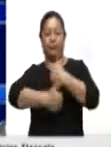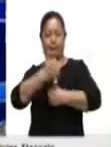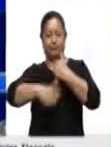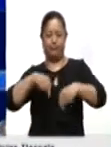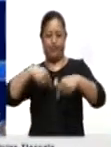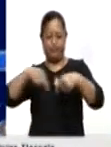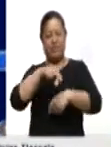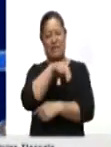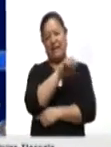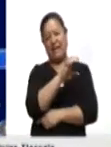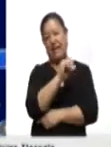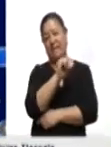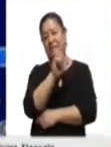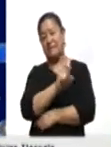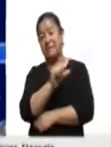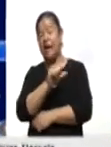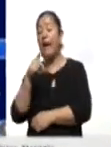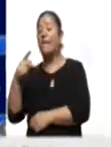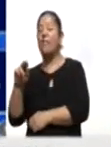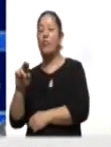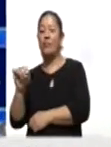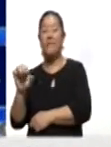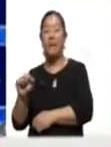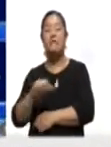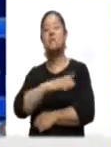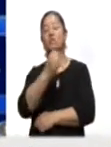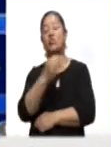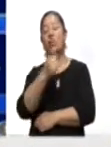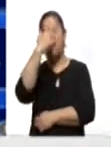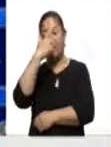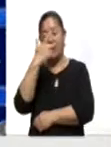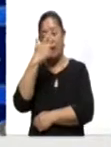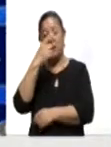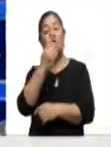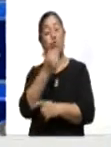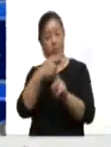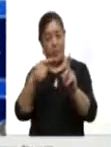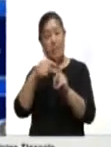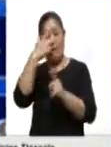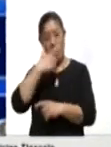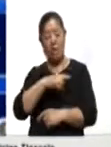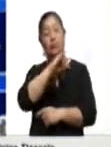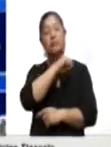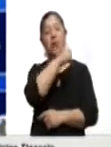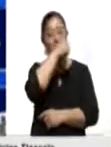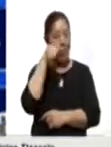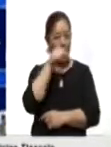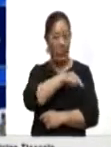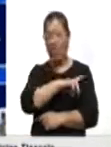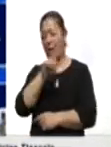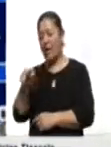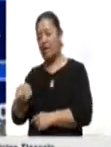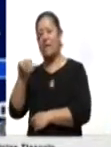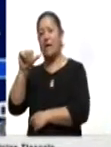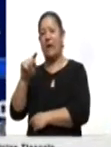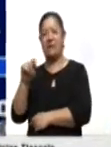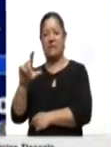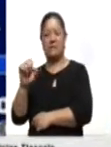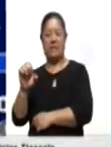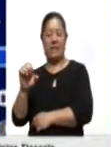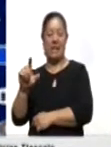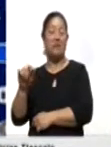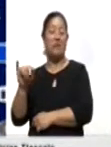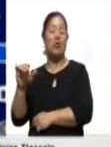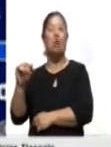Necaxa contra el equipo de los Pumas a las 9.30 de la noche. También hoy viernes, Juárez recibe al equipo atlético de San Luis.